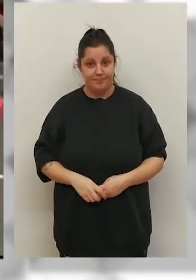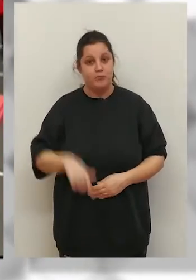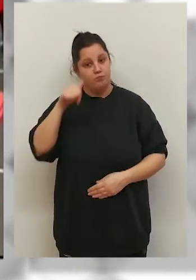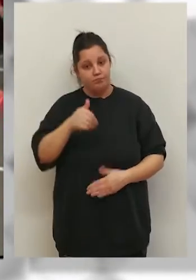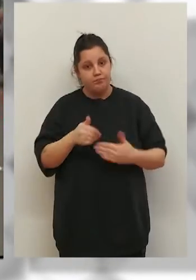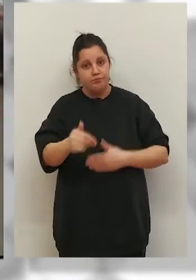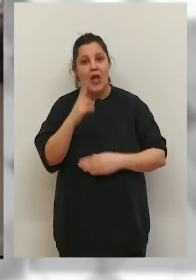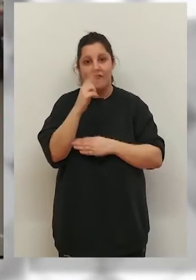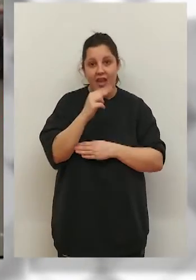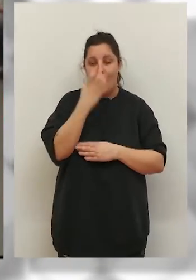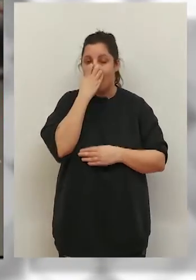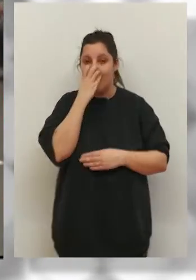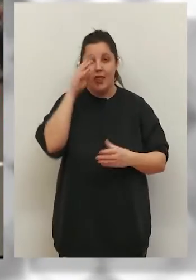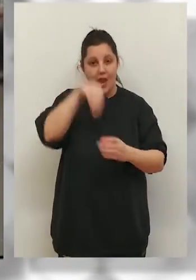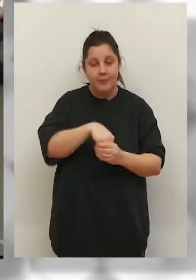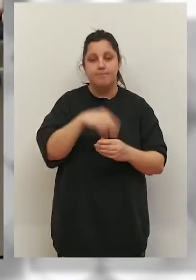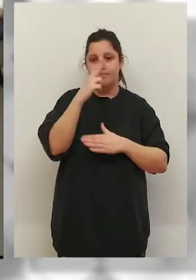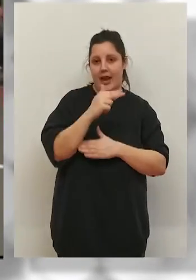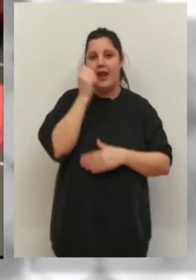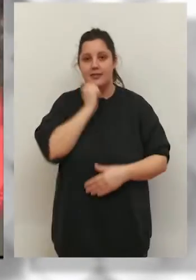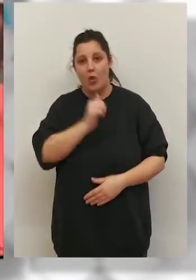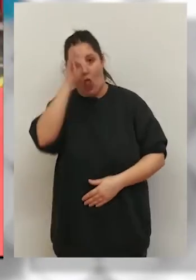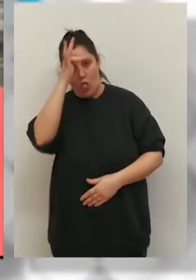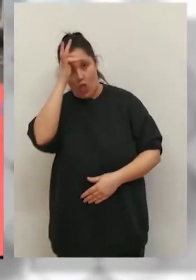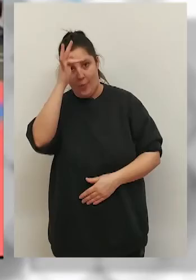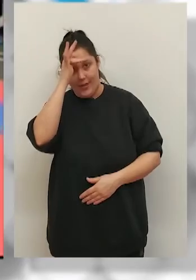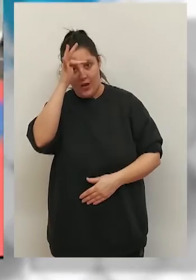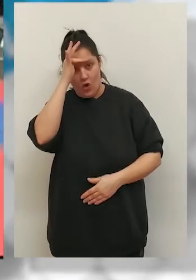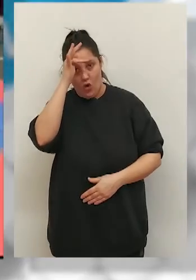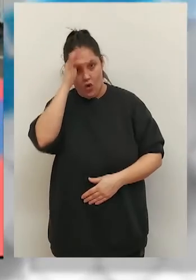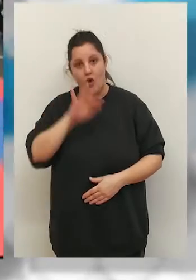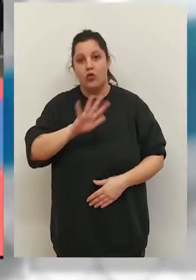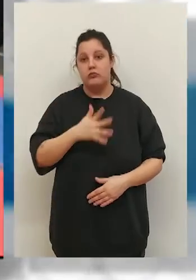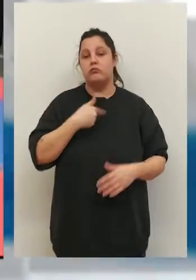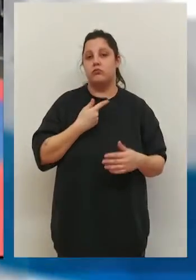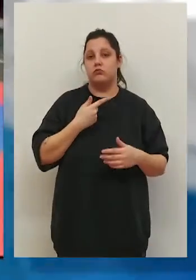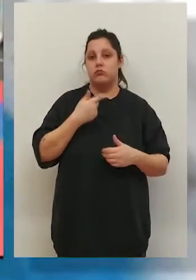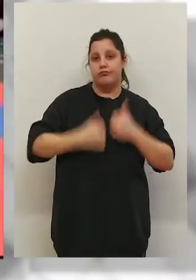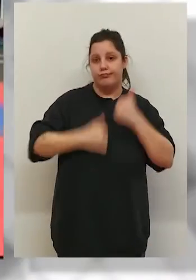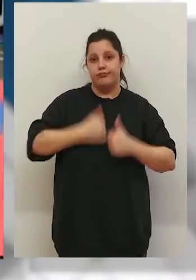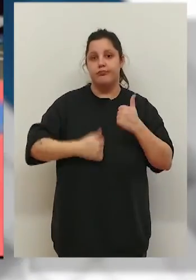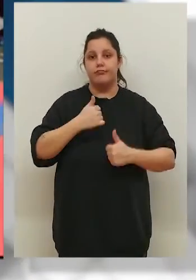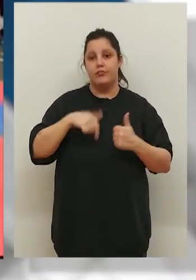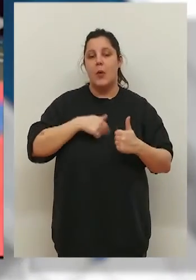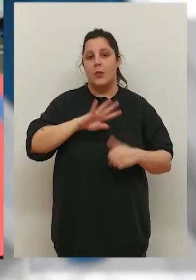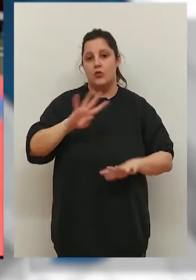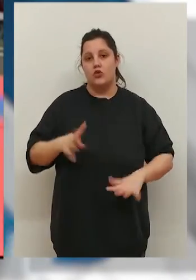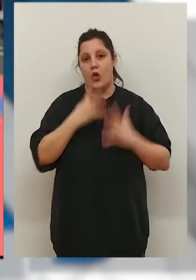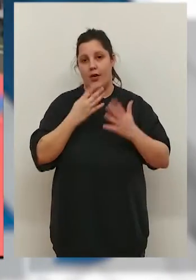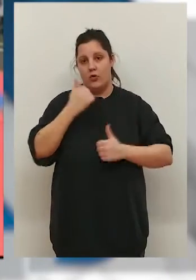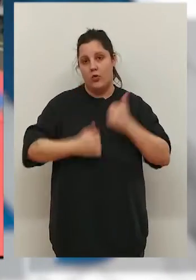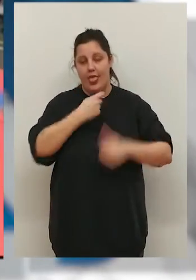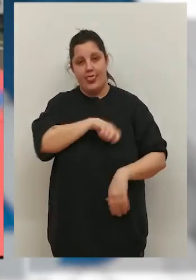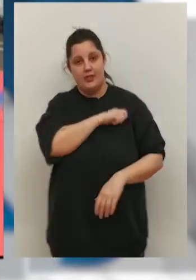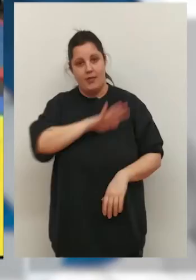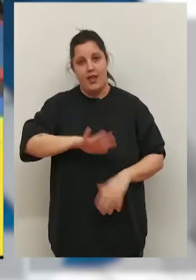Villa Mediana de Iregua acogerá este viernes, sábado y domingo, el 53º Campeonato de España de Karate y el 9º Campeonato